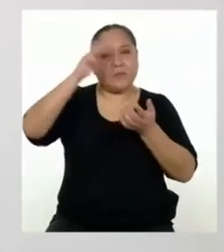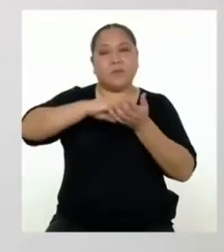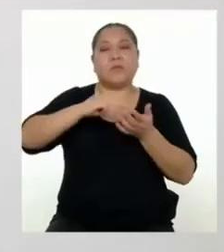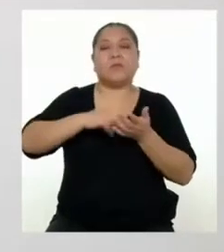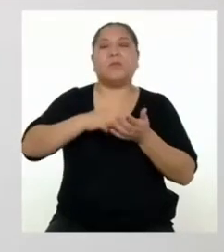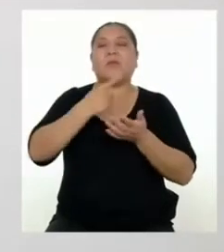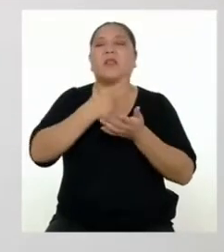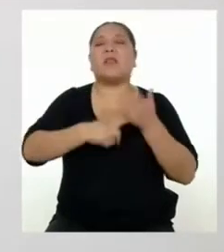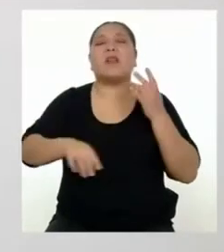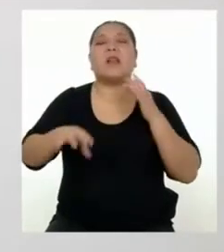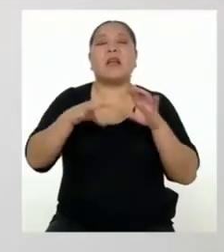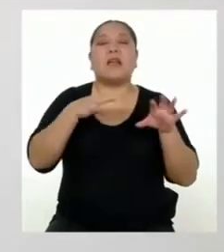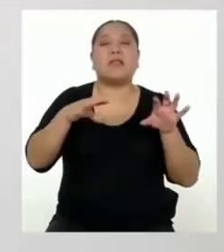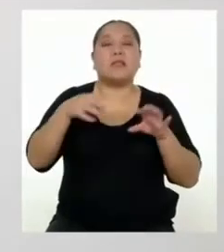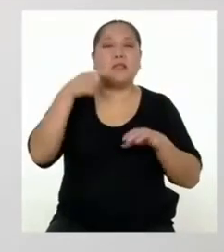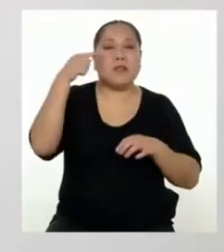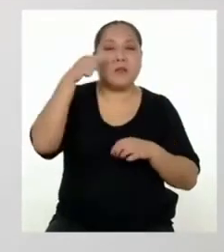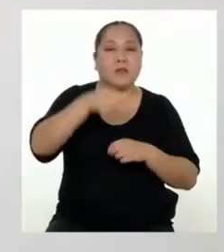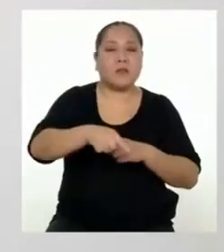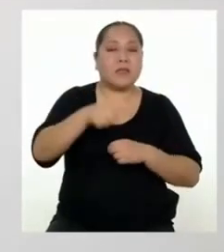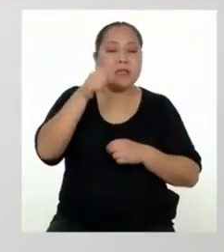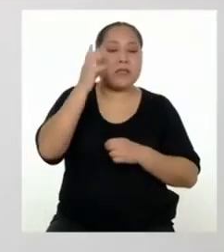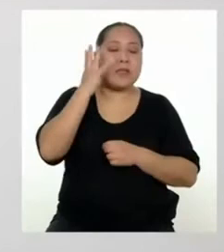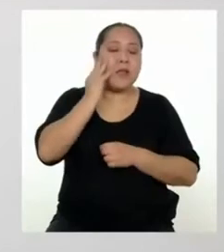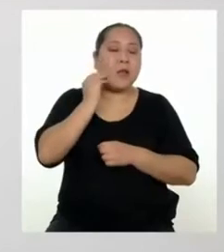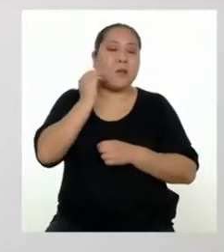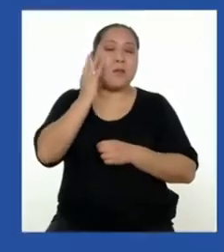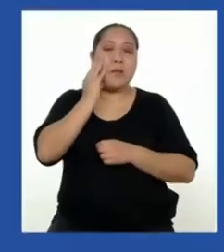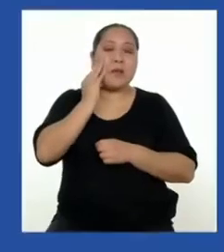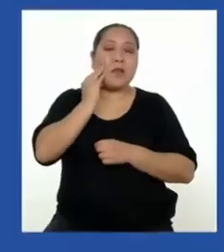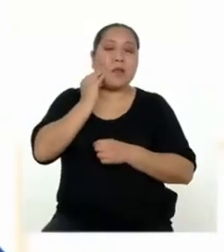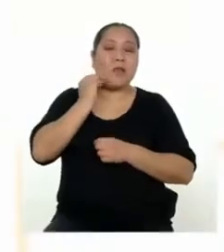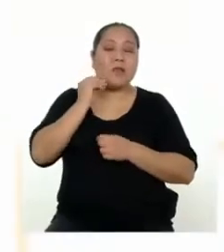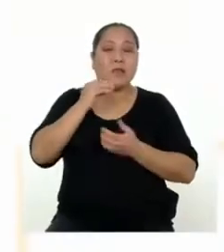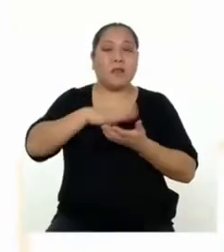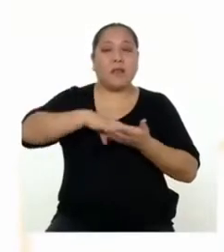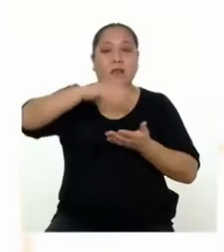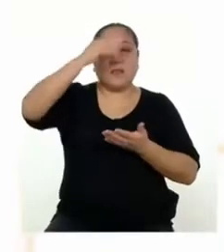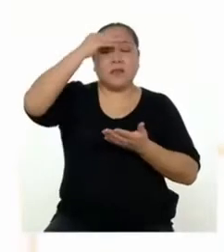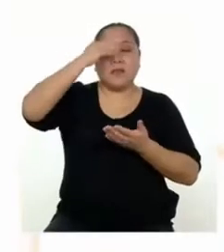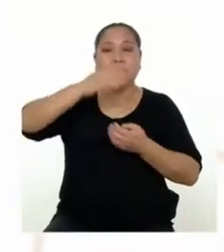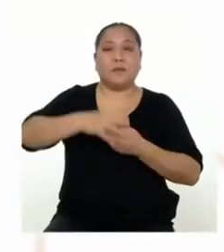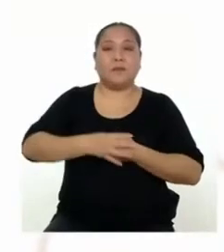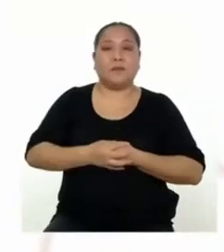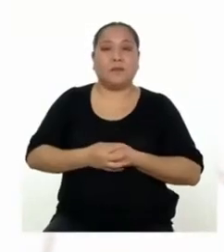qué hemos estado haciendo en cuanto a esta experiencia de aprendizaje.